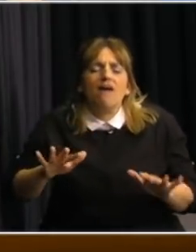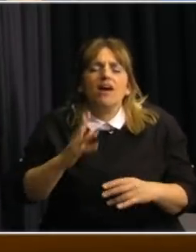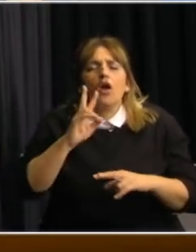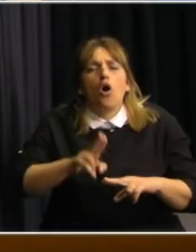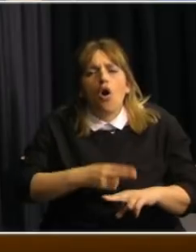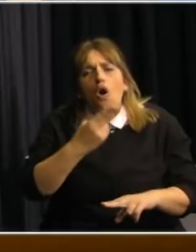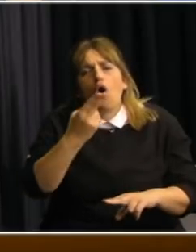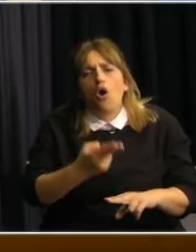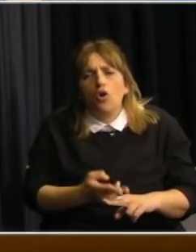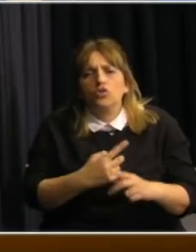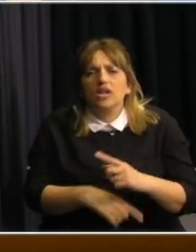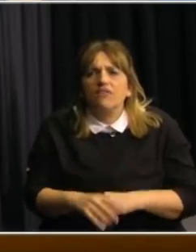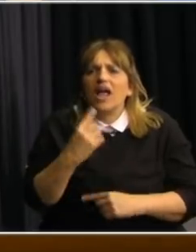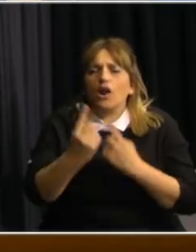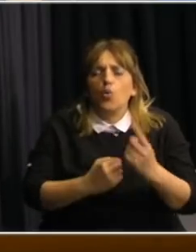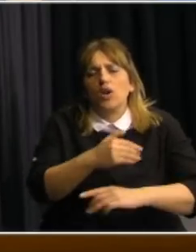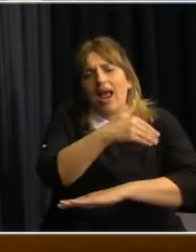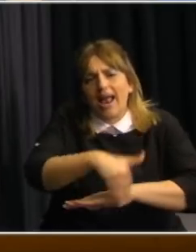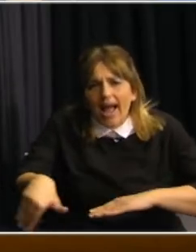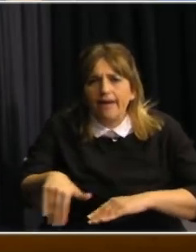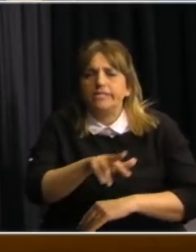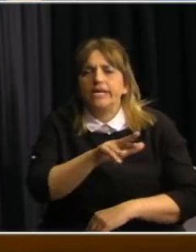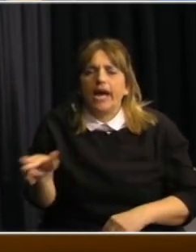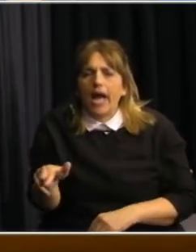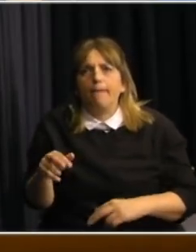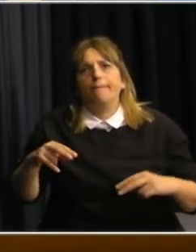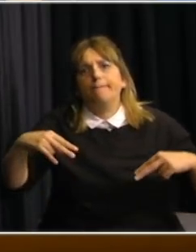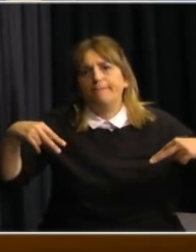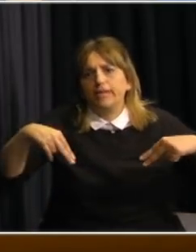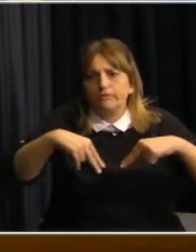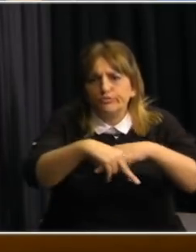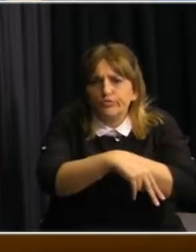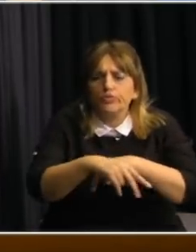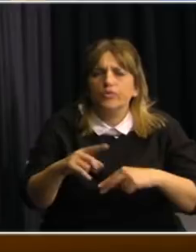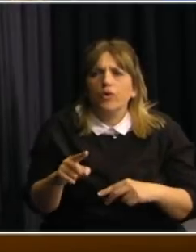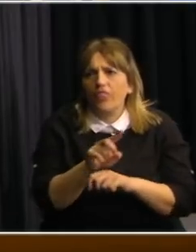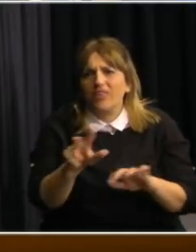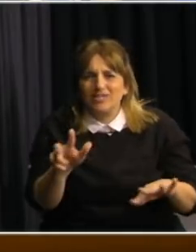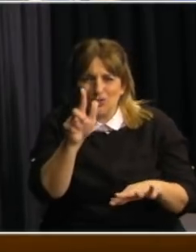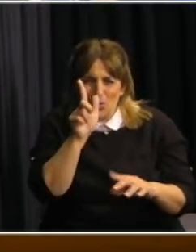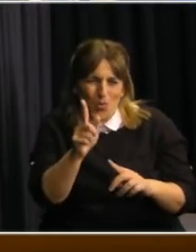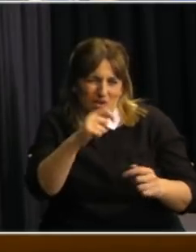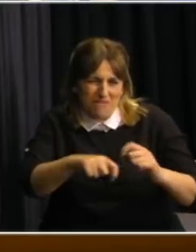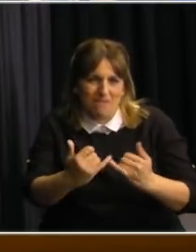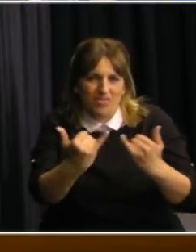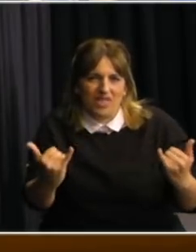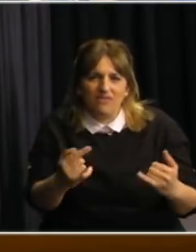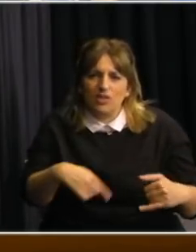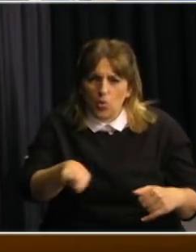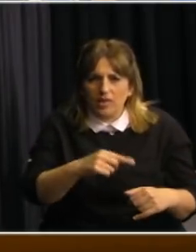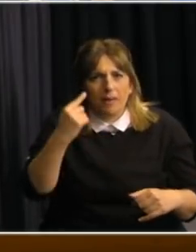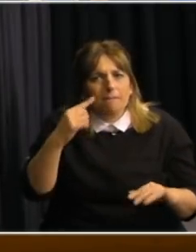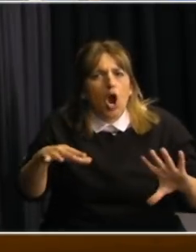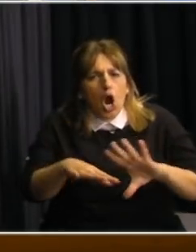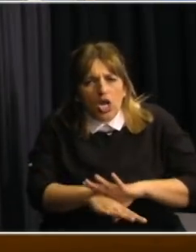la peatonalización de ciertos lugares como la Rambla o 18 de julio. Ustedes van en la misma línea y por otro